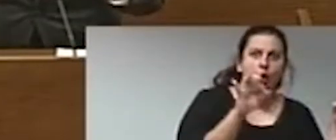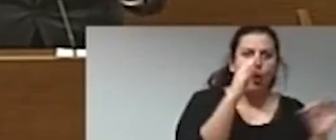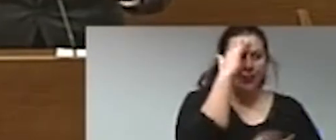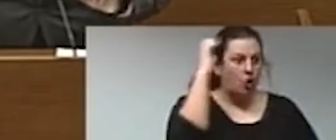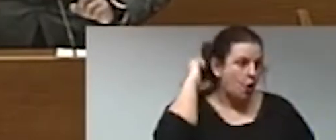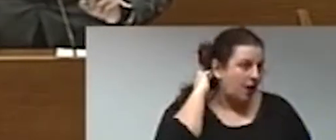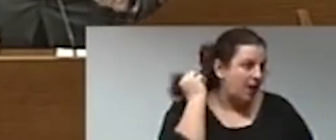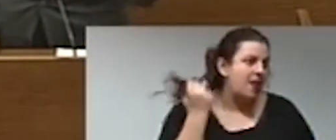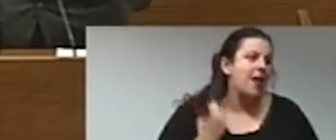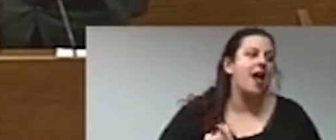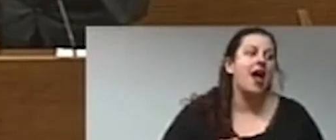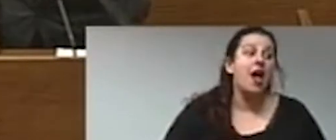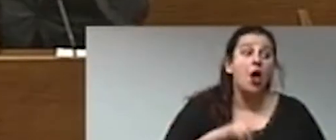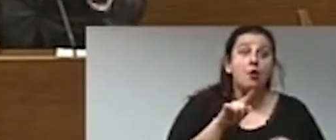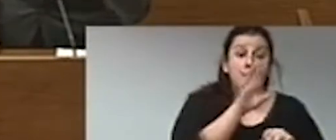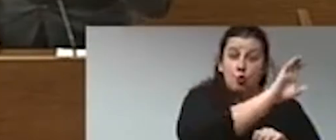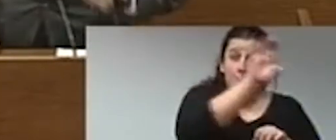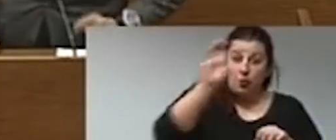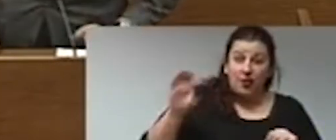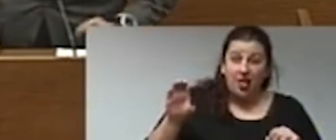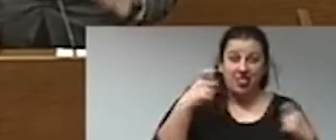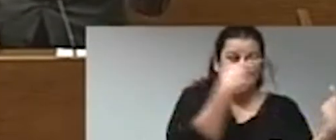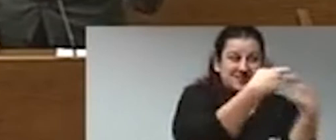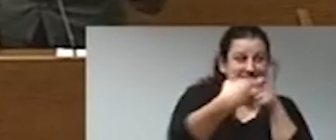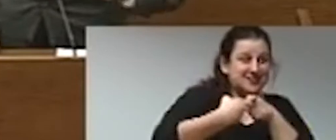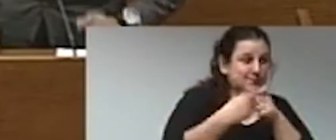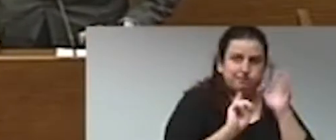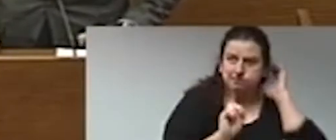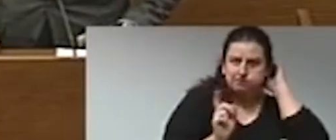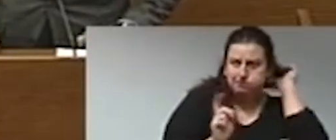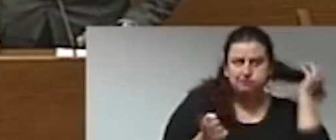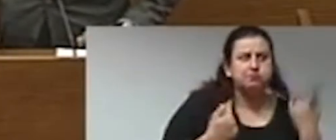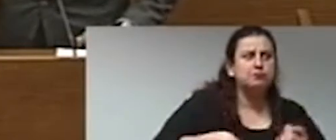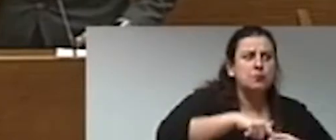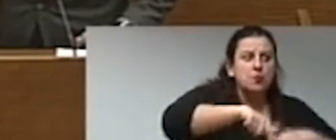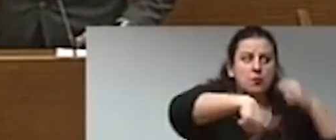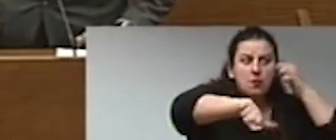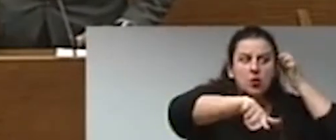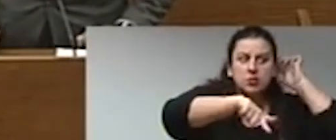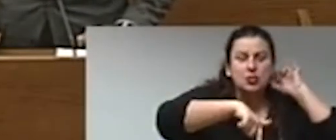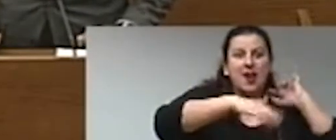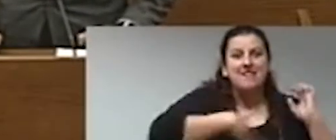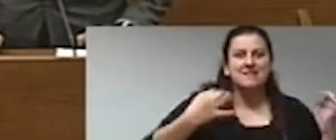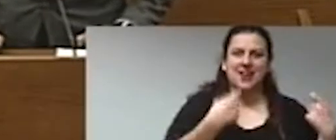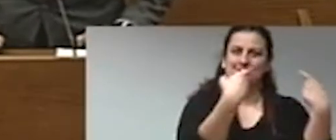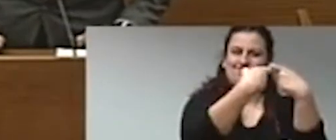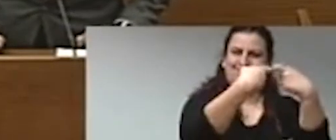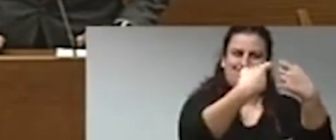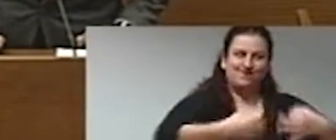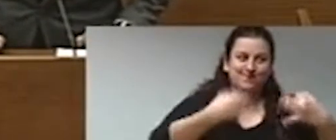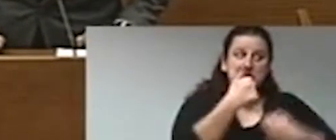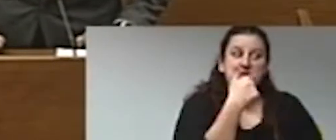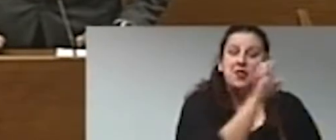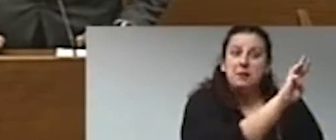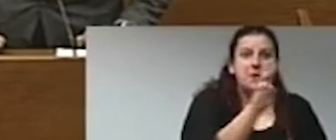no es un enfrentamiento entre comunidades, que es lo que ustedes permanentemente han intentado hacer toda la pandemia. No se lo dice el PP, se lo